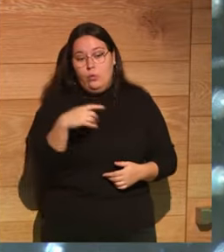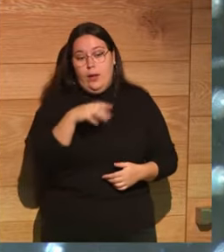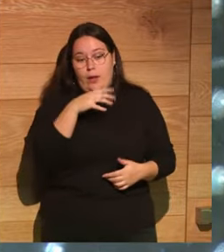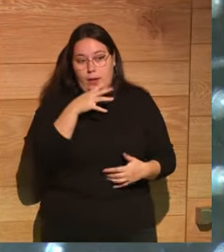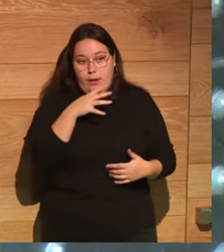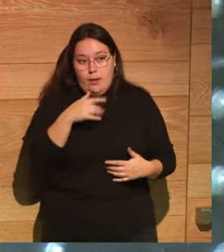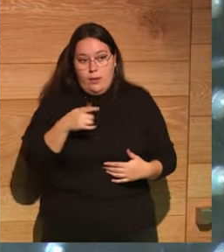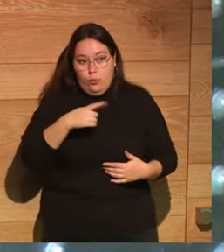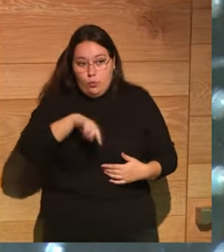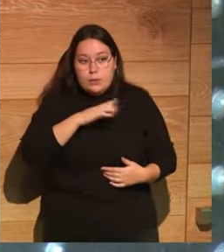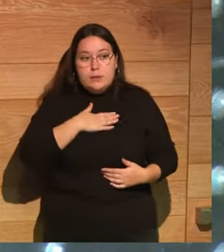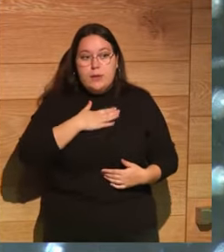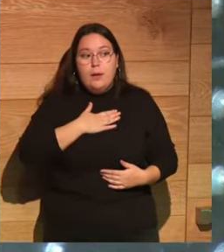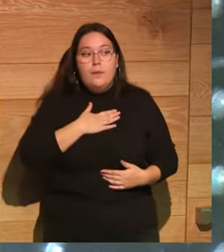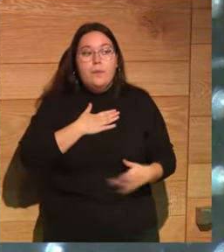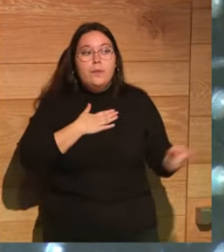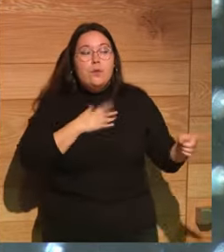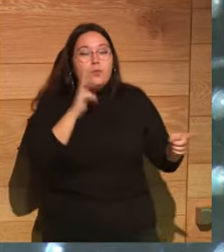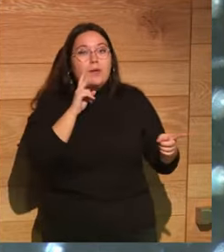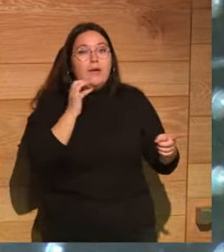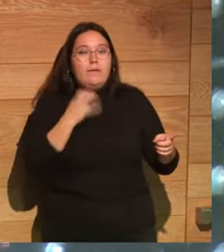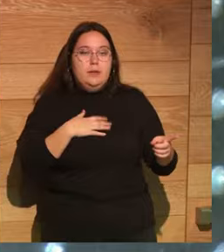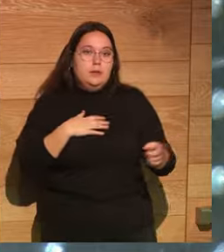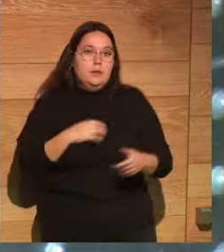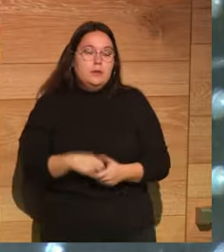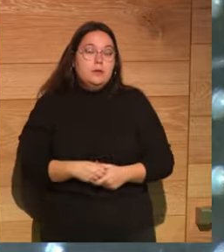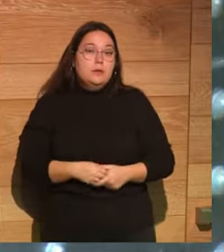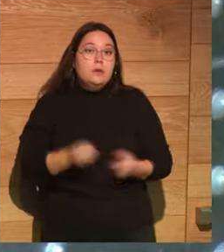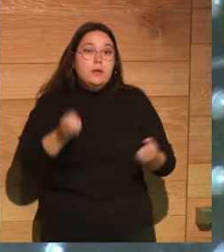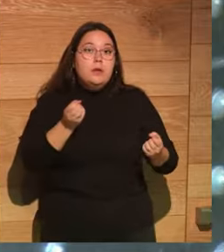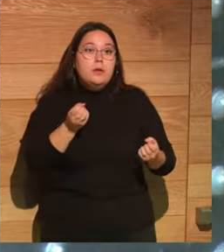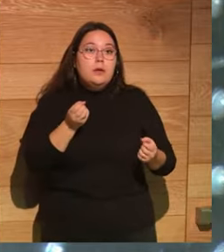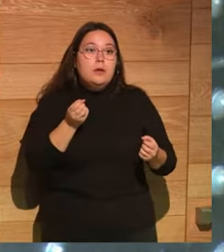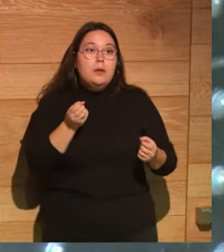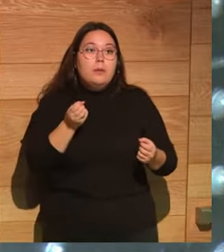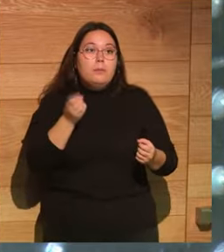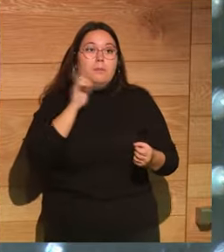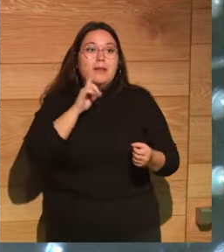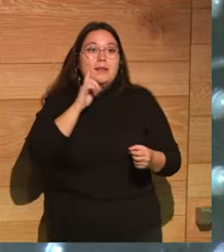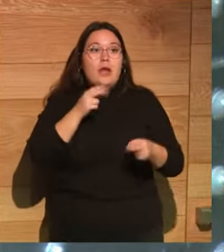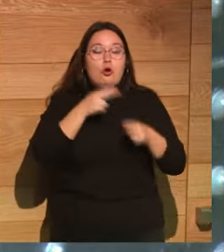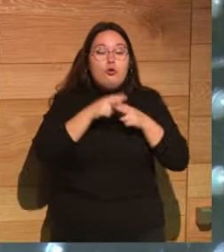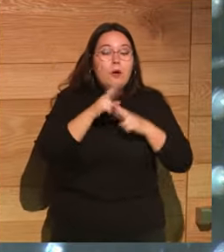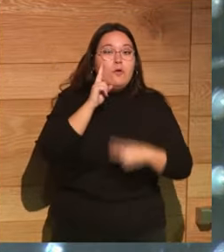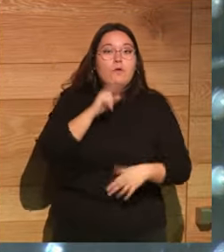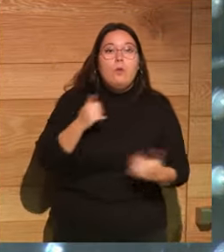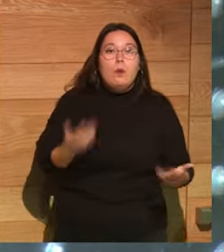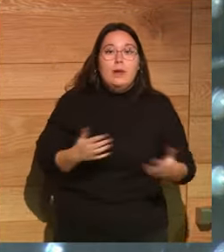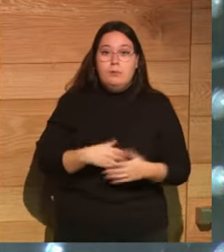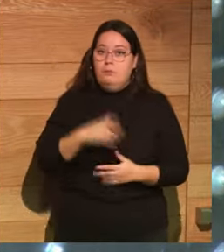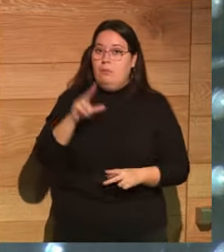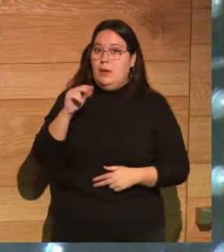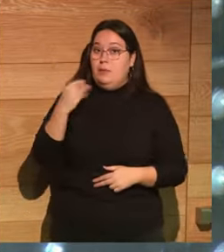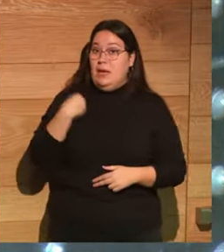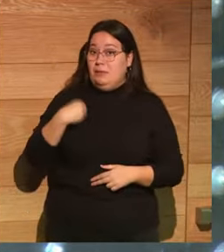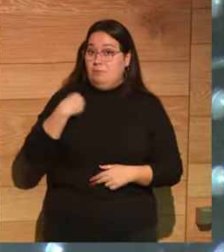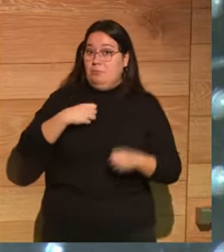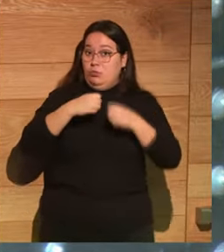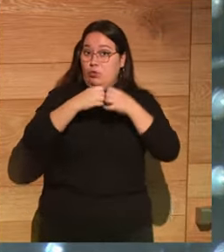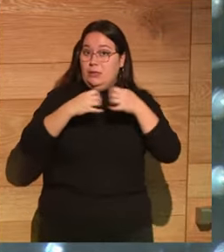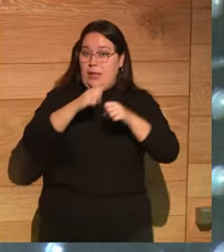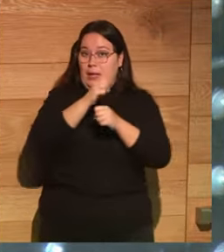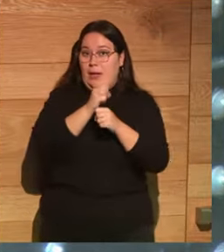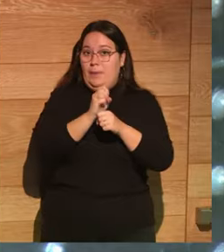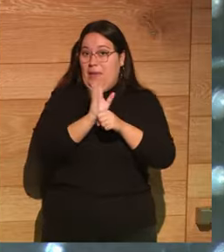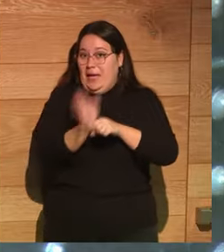Néstor, ¿tú qué cosas ves? ¿Qué desinformaciones, bulos romanos ves que dices? Madre mía, si esto es el mismo esquema que se